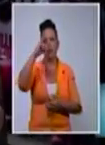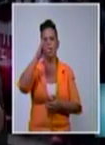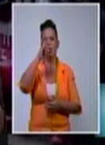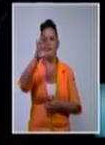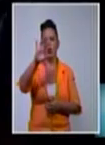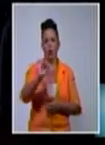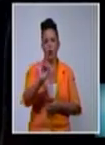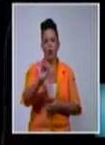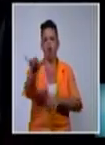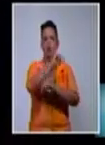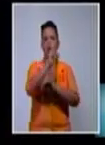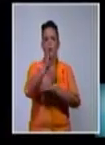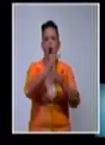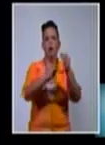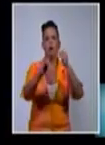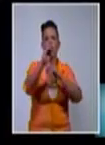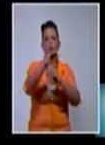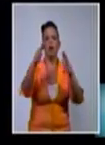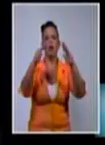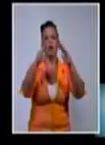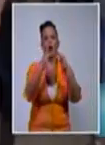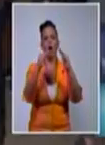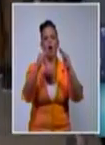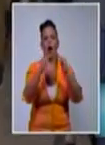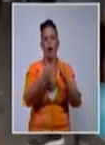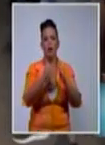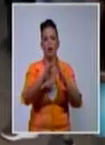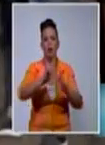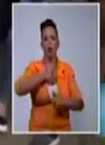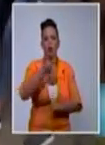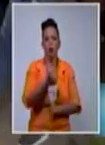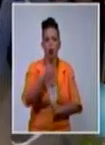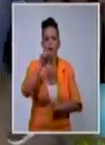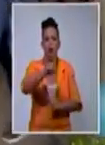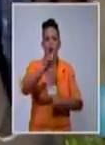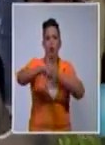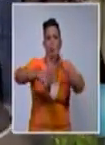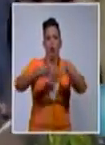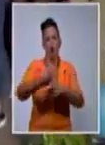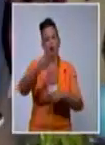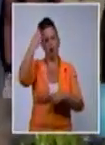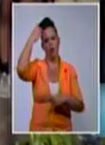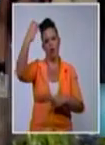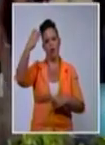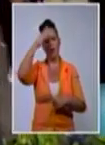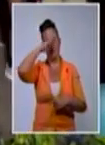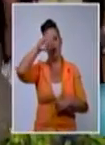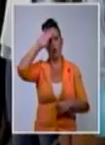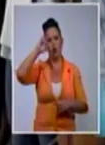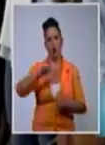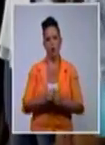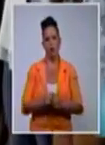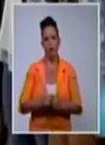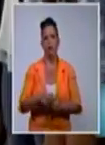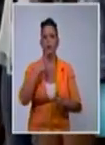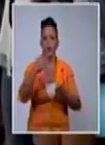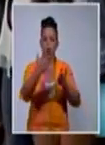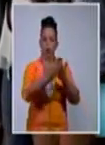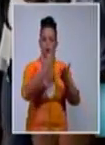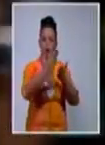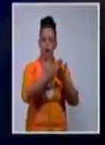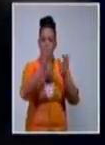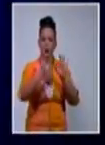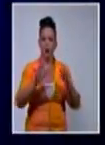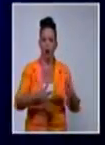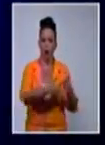detonantes para un golpe suave contra el gobierno cubano. A juzgar por los manuales de la CIA, todo indica que